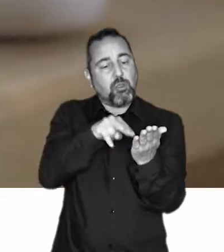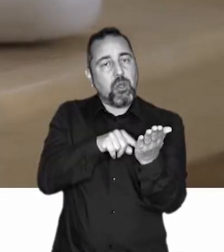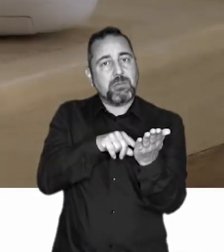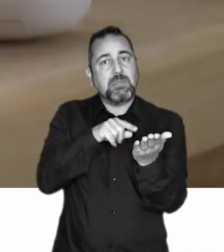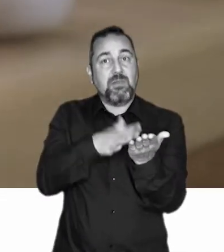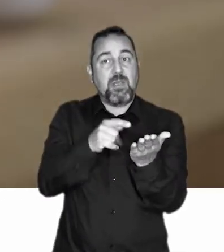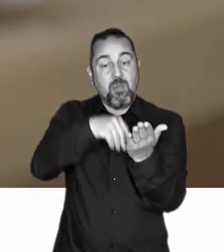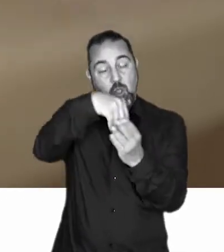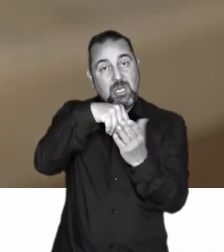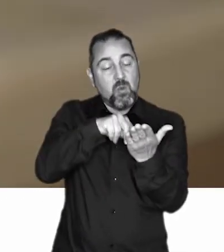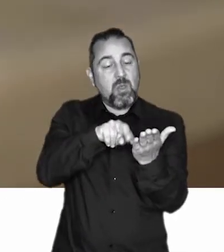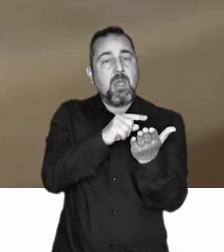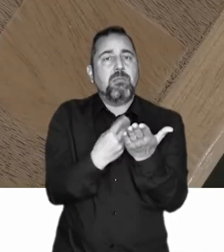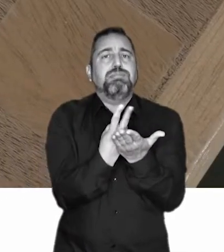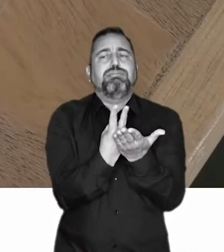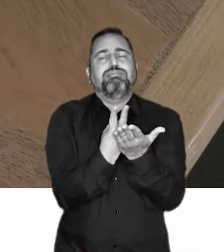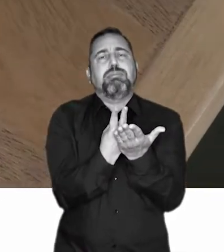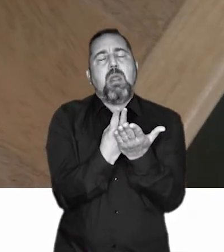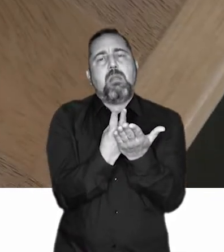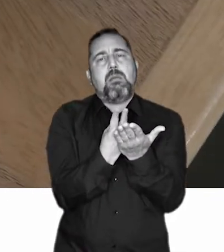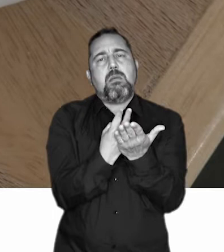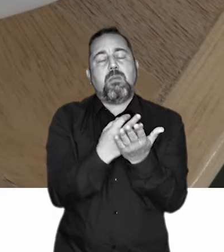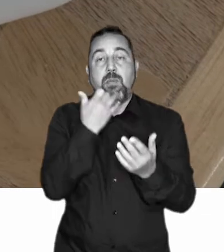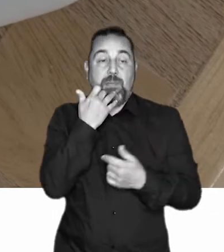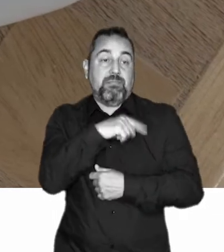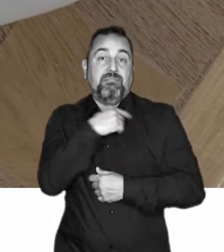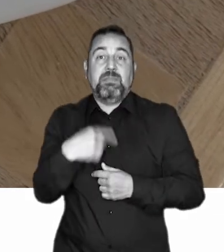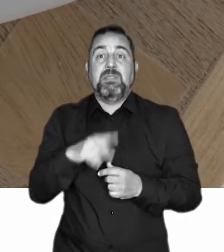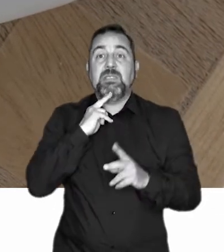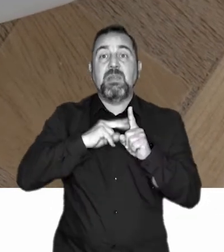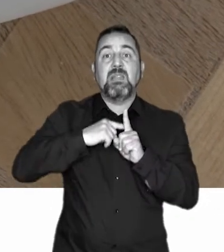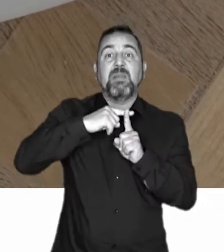de pantalla que son dispositivos que verbalizan el contenido visual que aparece en pantalla.